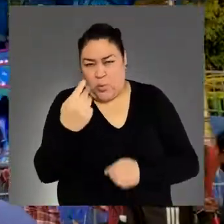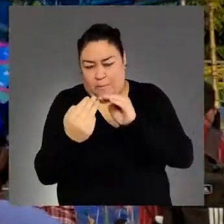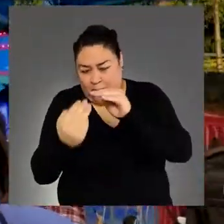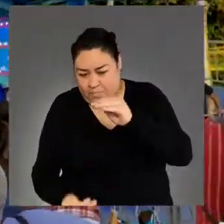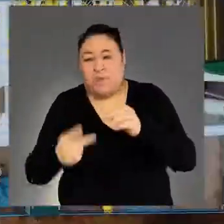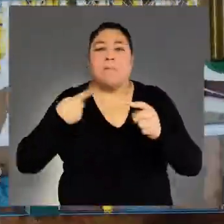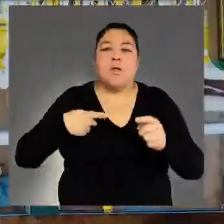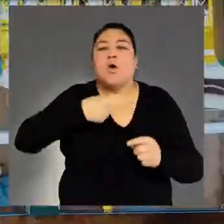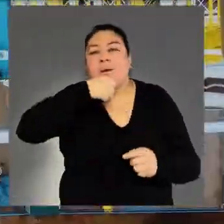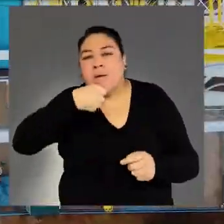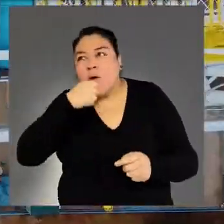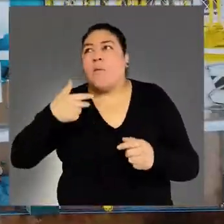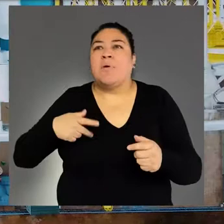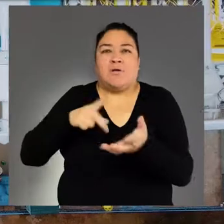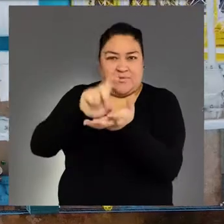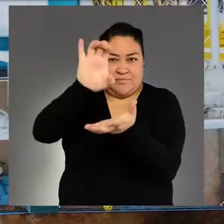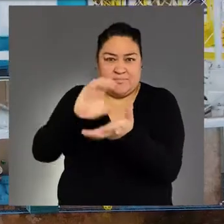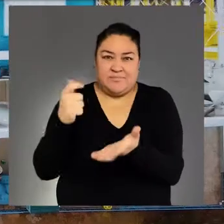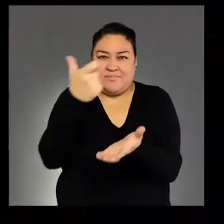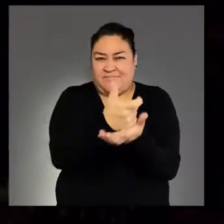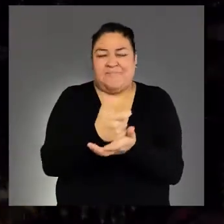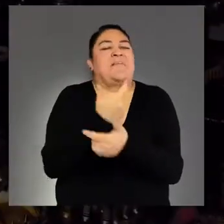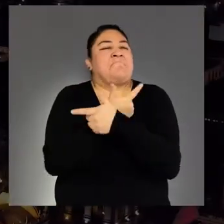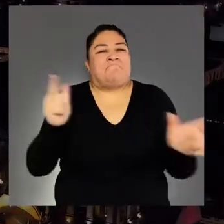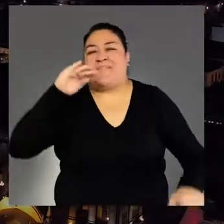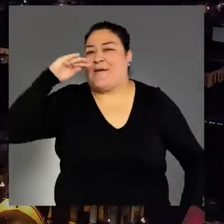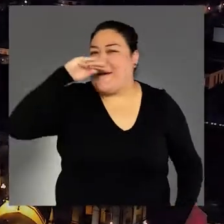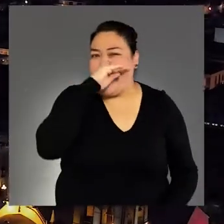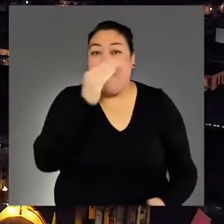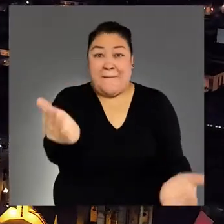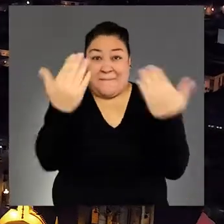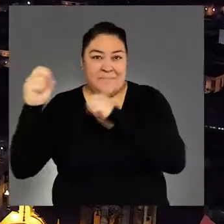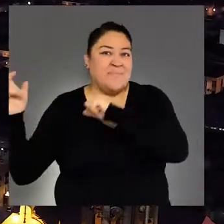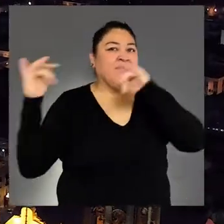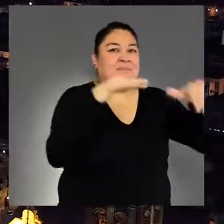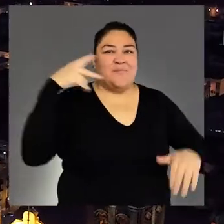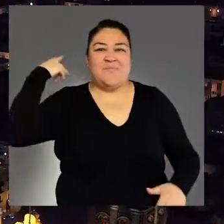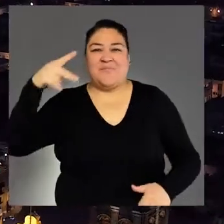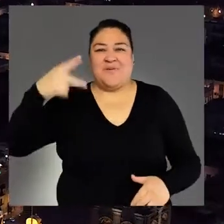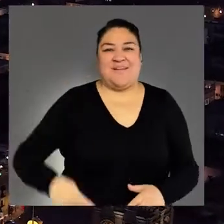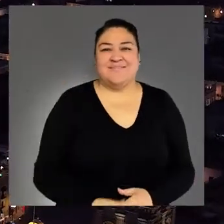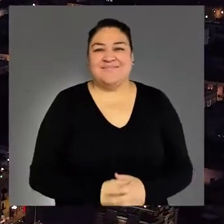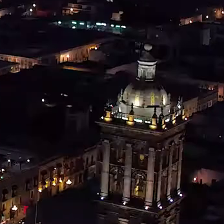personas de la tercera edad o con discapacidad. Entrada libre. Que reviva la Feria de Puebla. ¡Gracias!